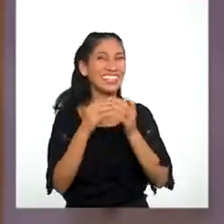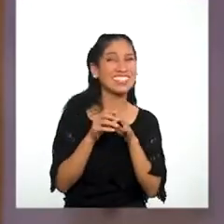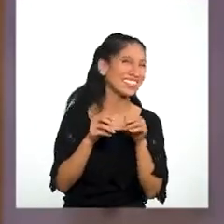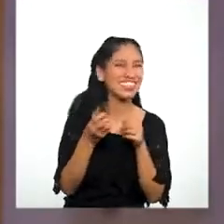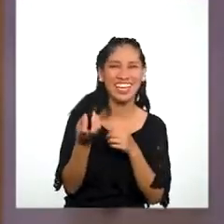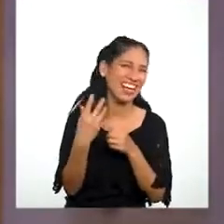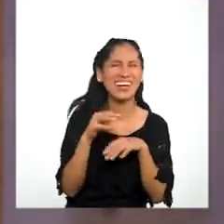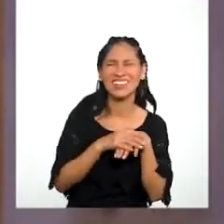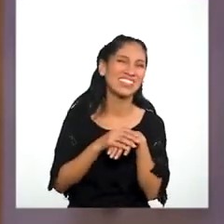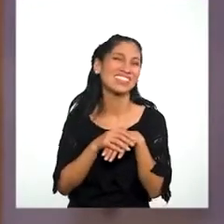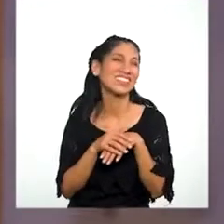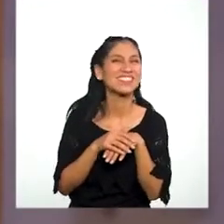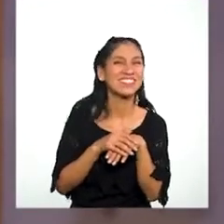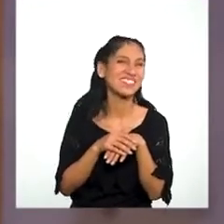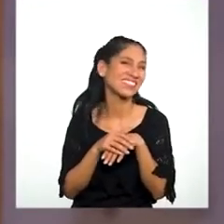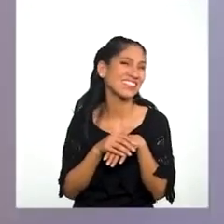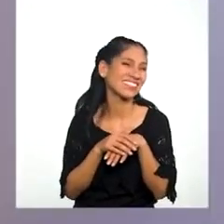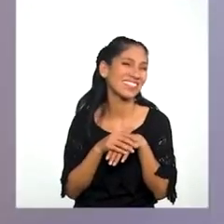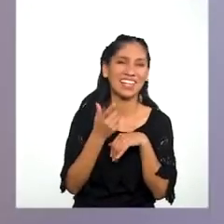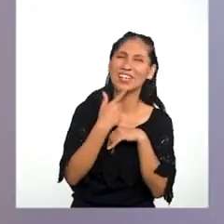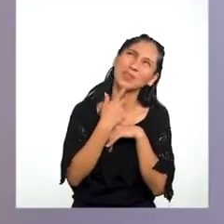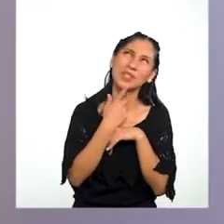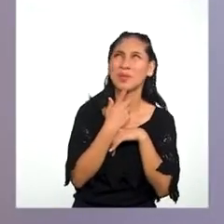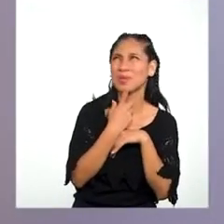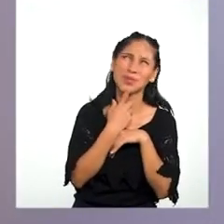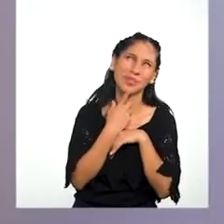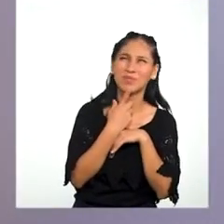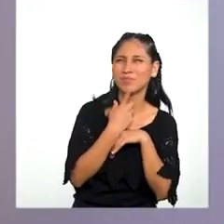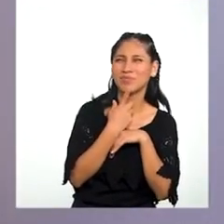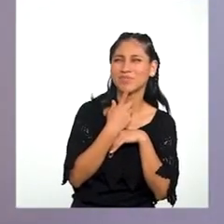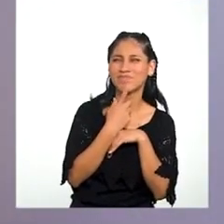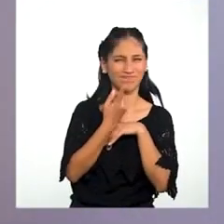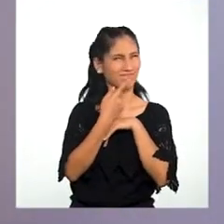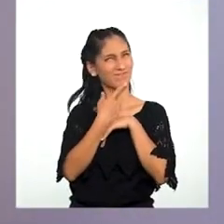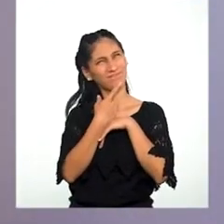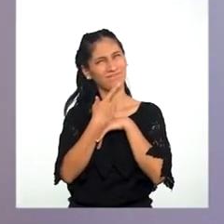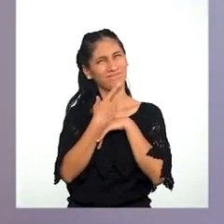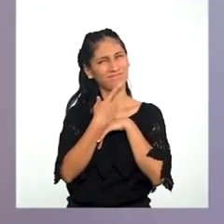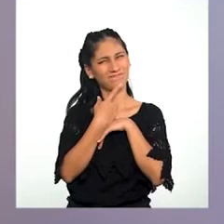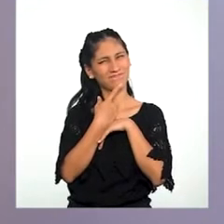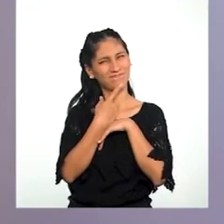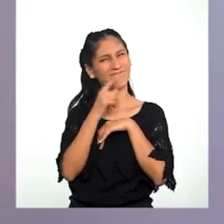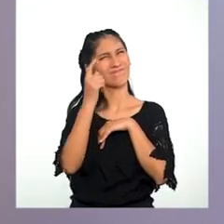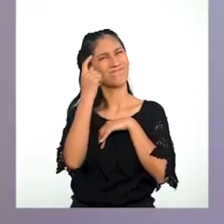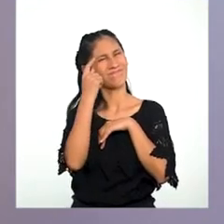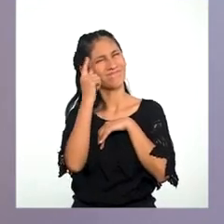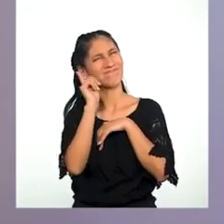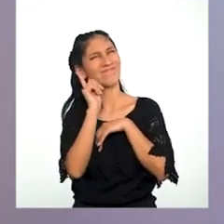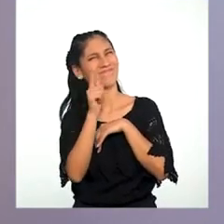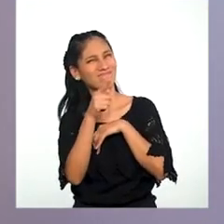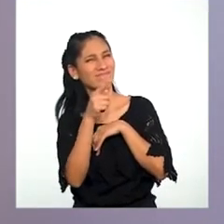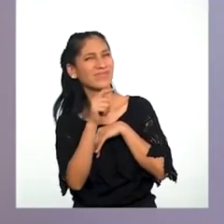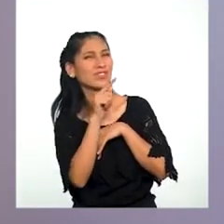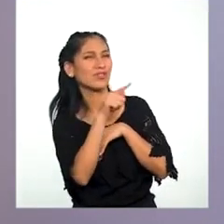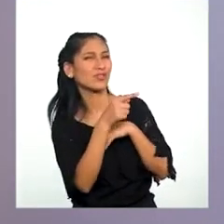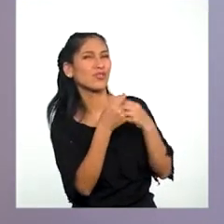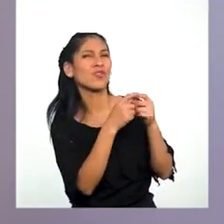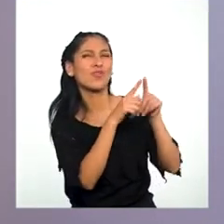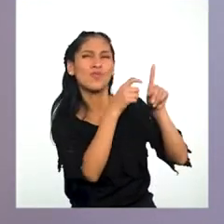¡Ya! ¡Adivina! A ver, a ver, a ver Bien Seguro te preguntas